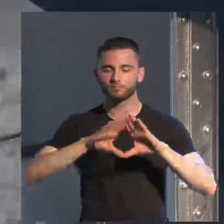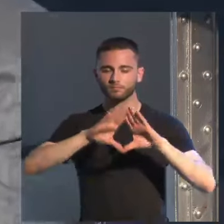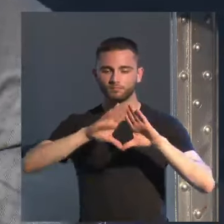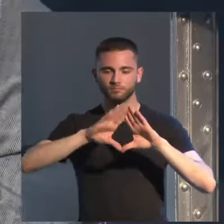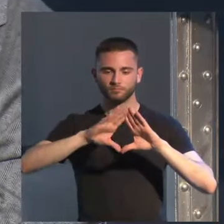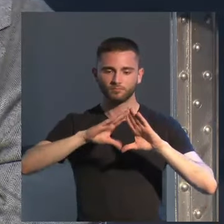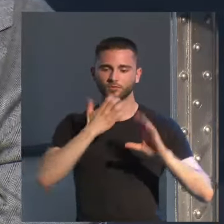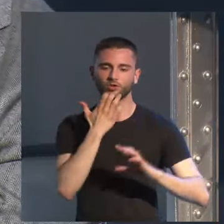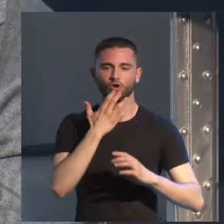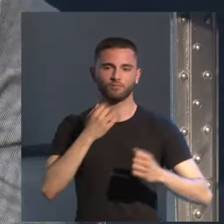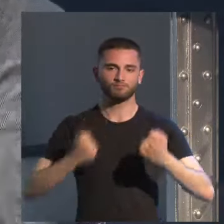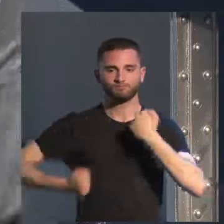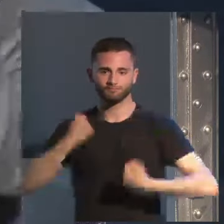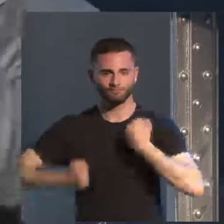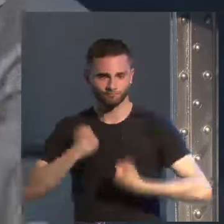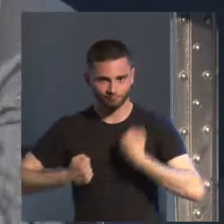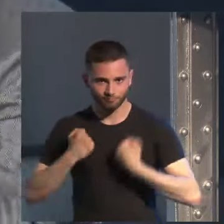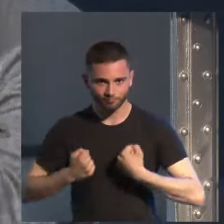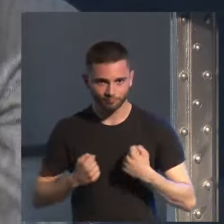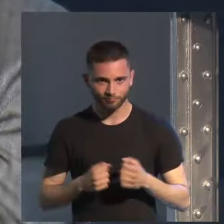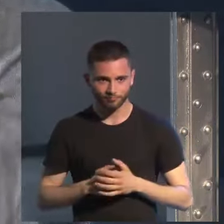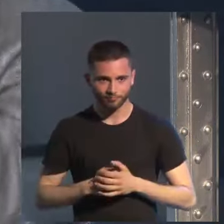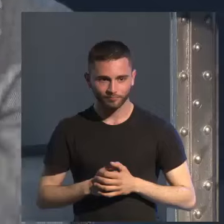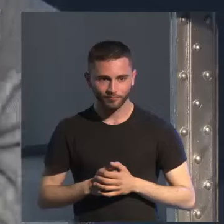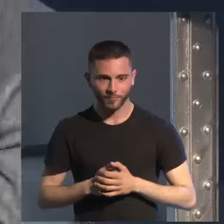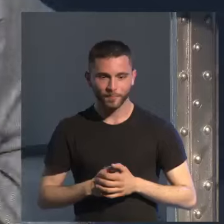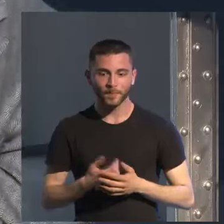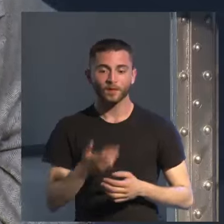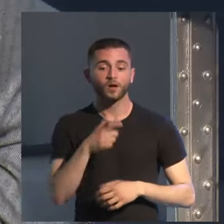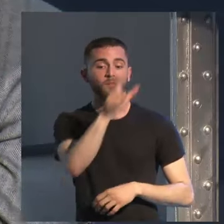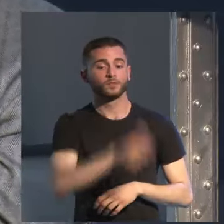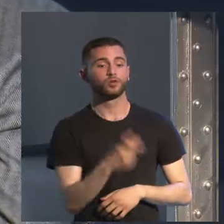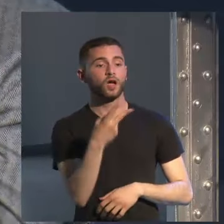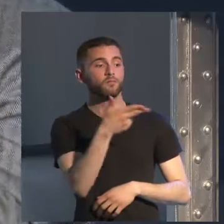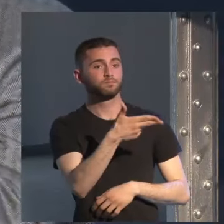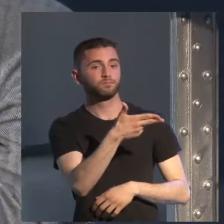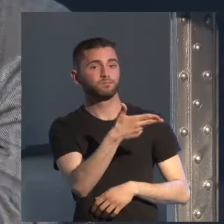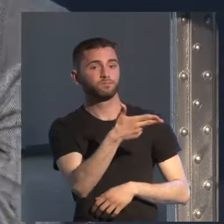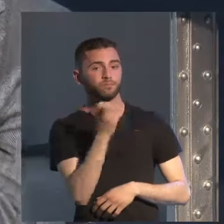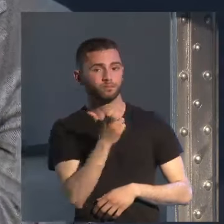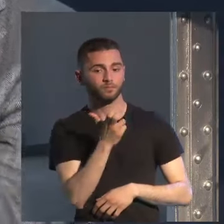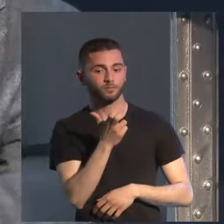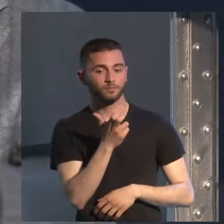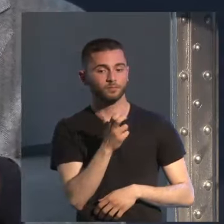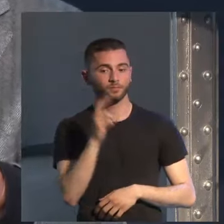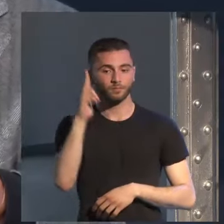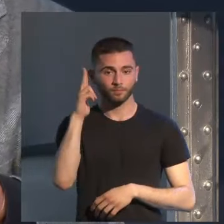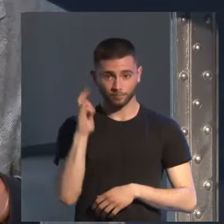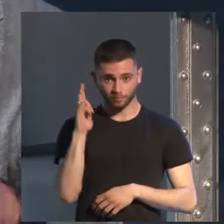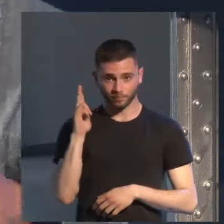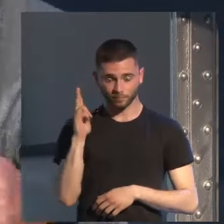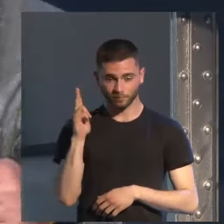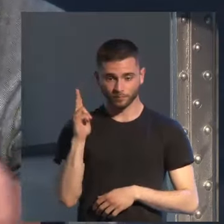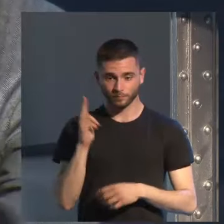corredores y el starter el que tiene la pistola en la mano para disparar cuando va a hacerlo mira al cubano y le dice